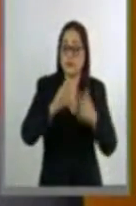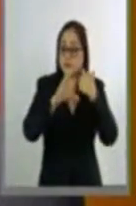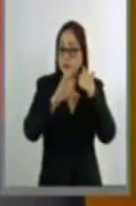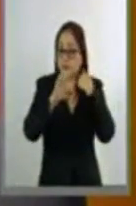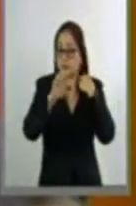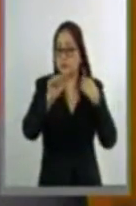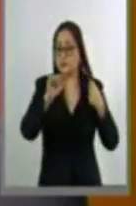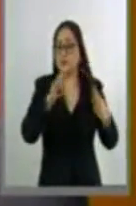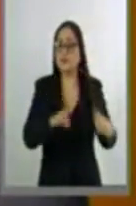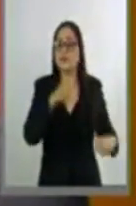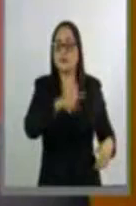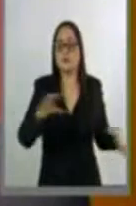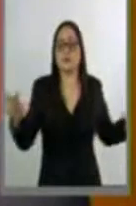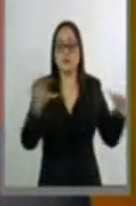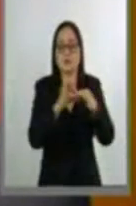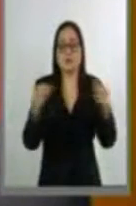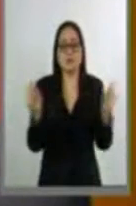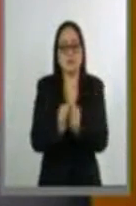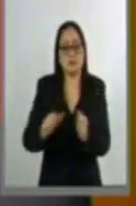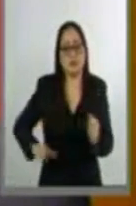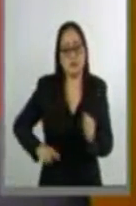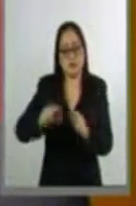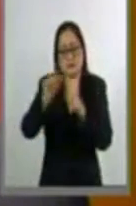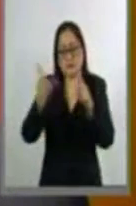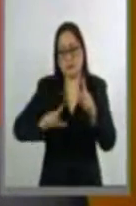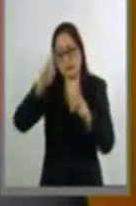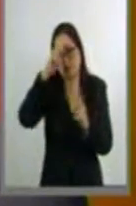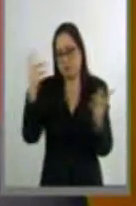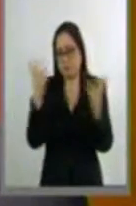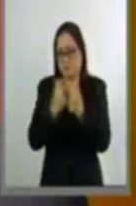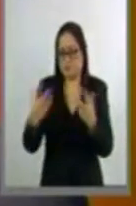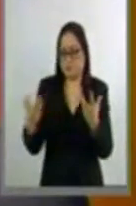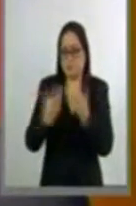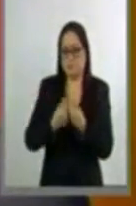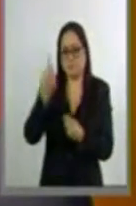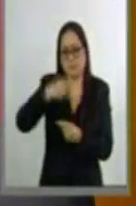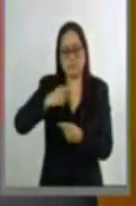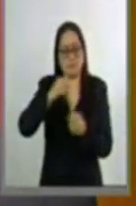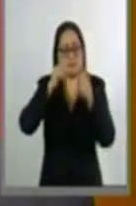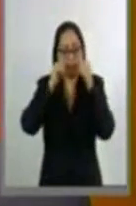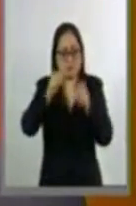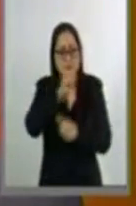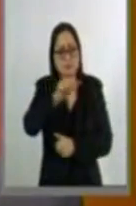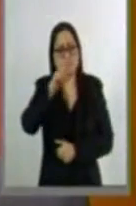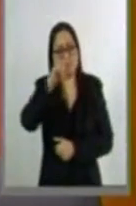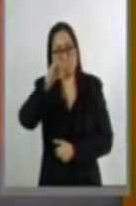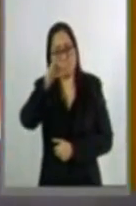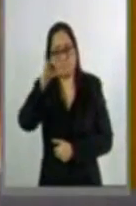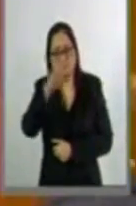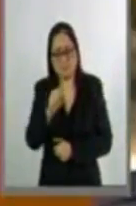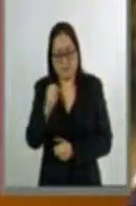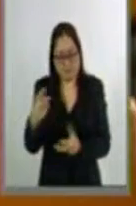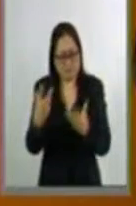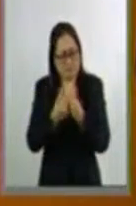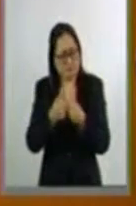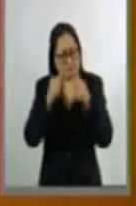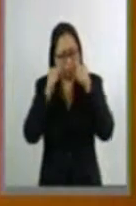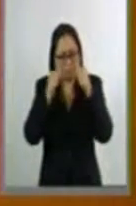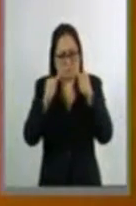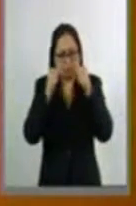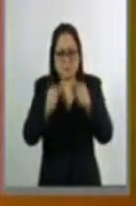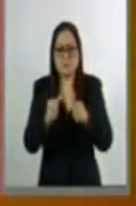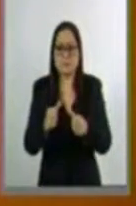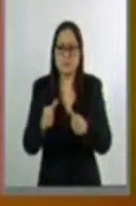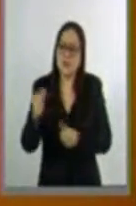coordinación con las instancias de gobierno de la República encargadas de la política de atención a víctimas. Y se deberá distinguir por su